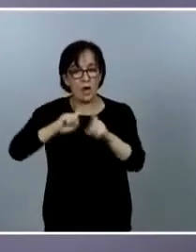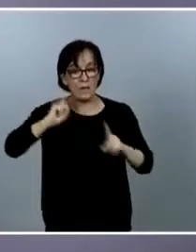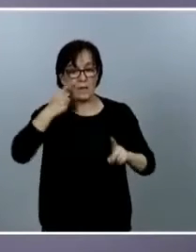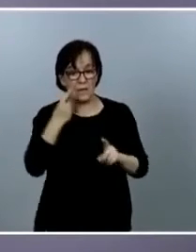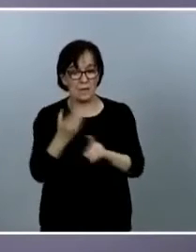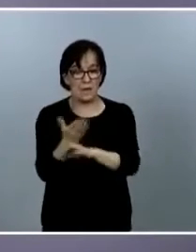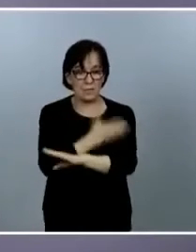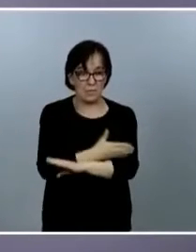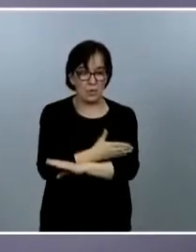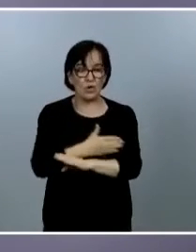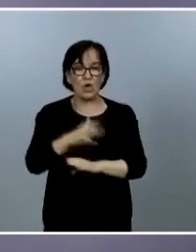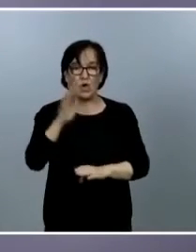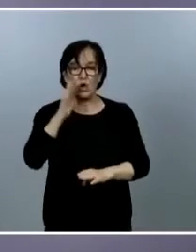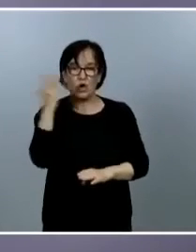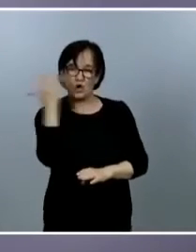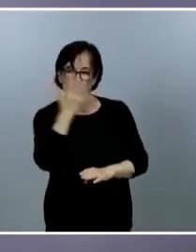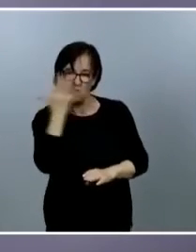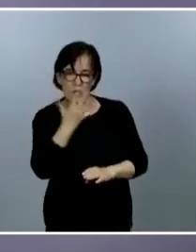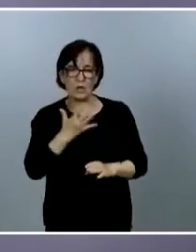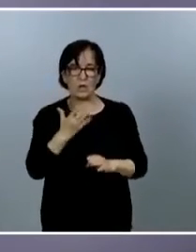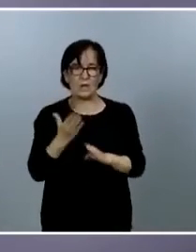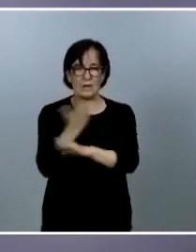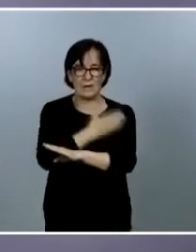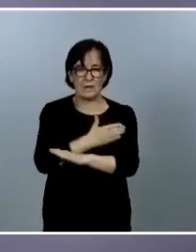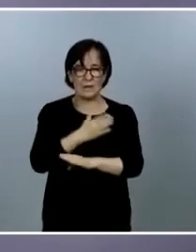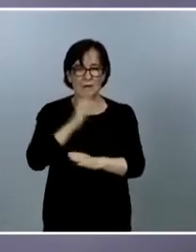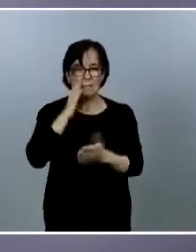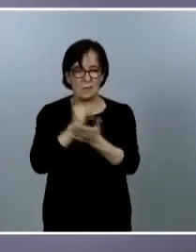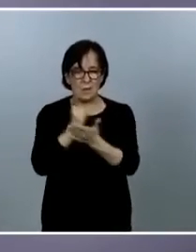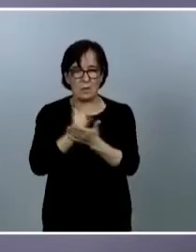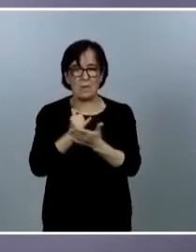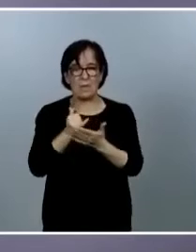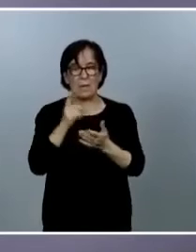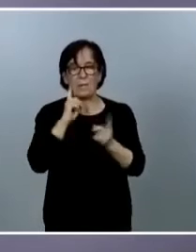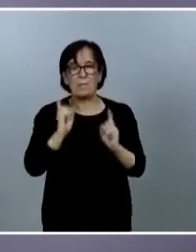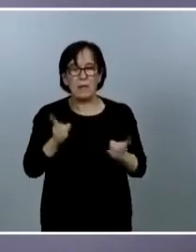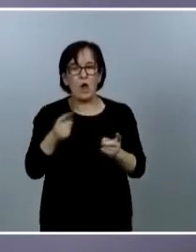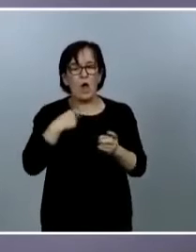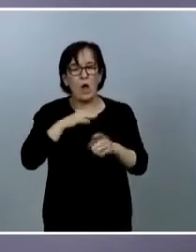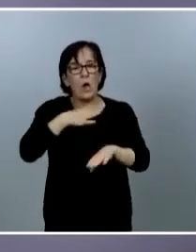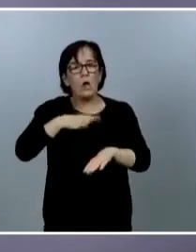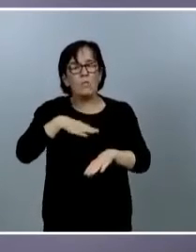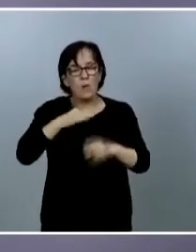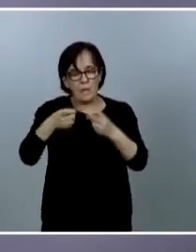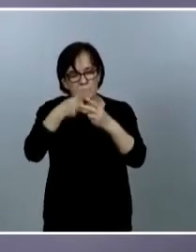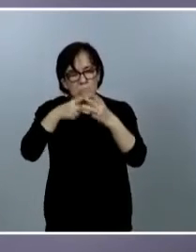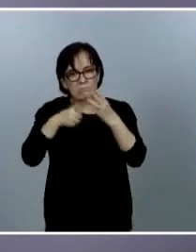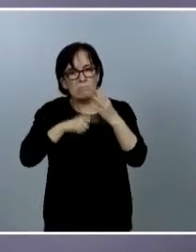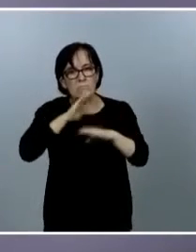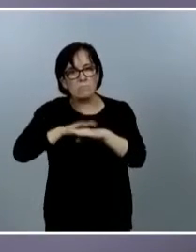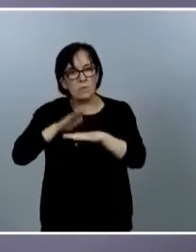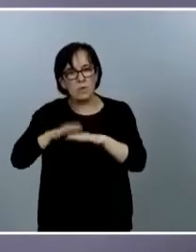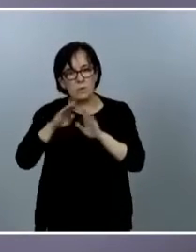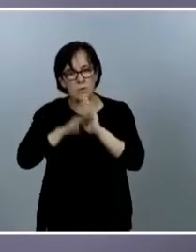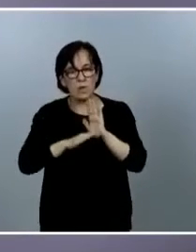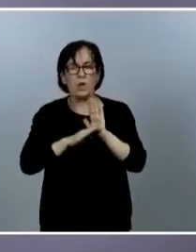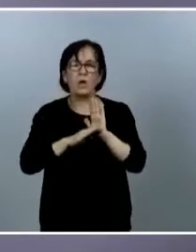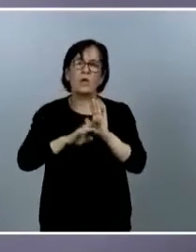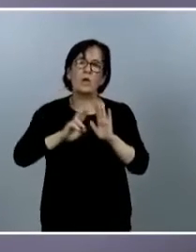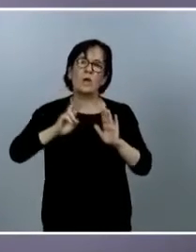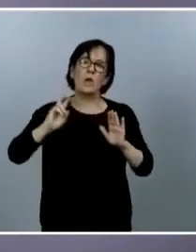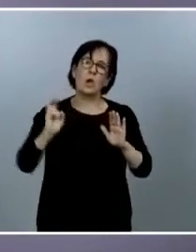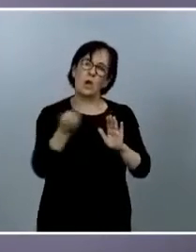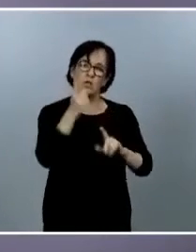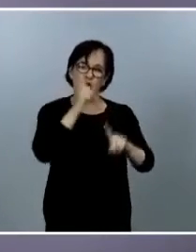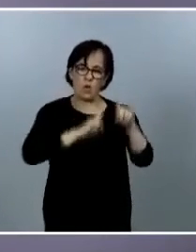sospechosos de diagnóstico precoz y toma a cargo precoz se pueden cumplir y luego tenemos otro problema asociado